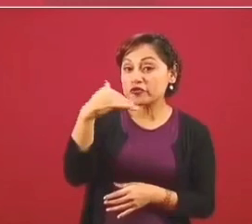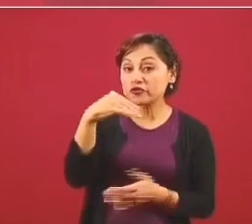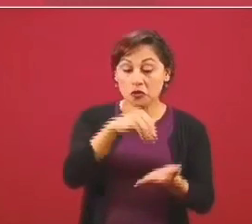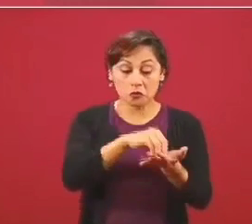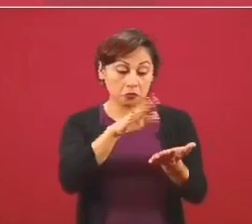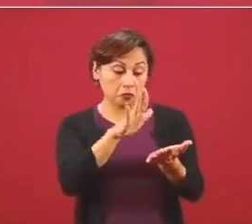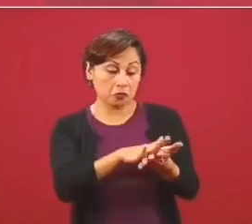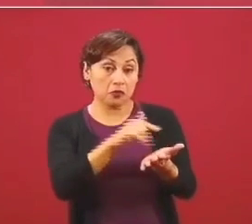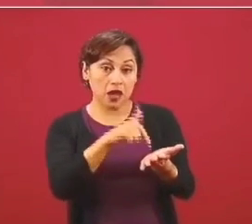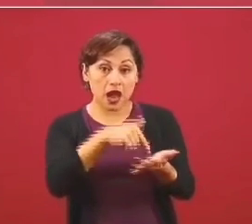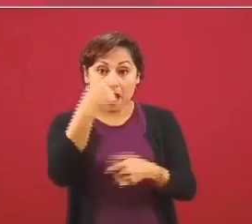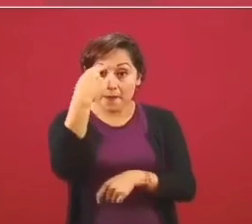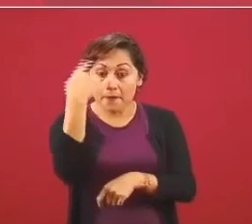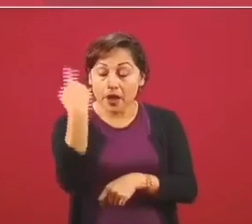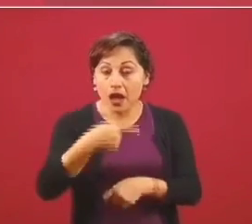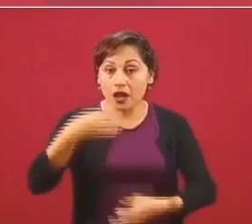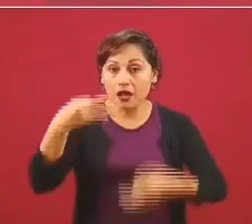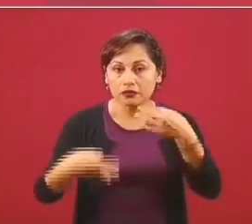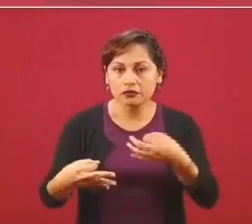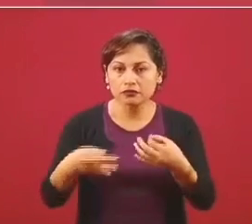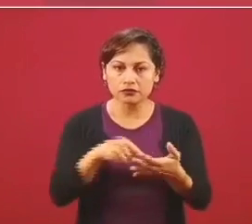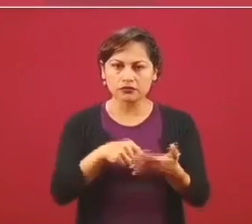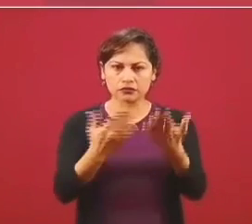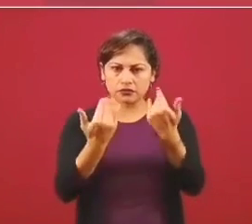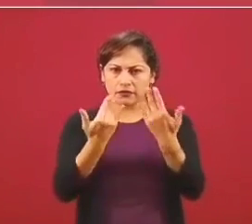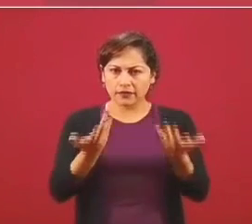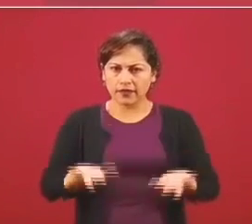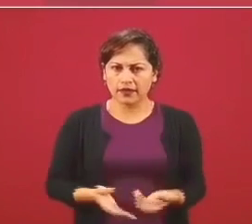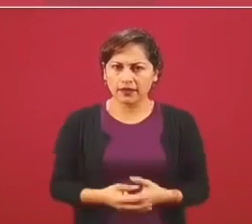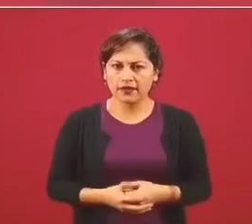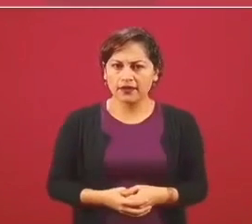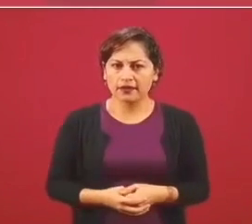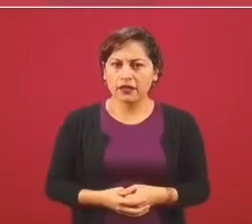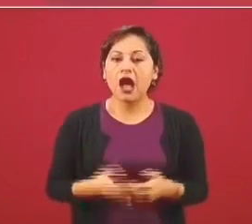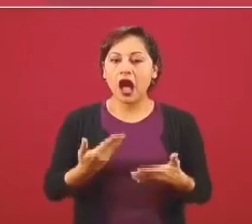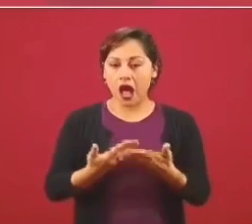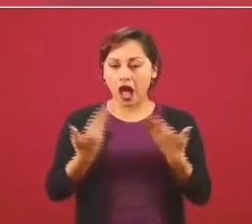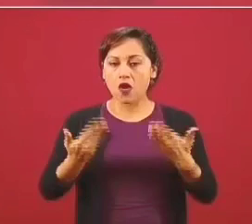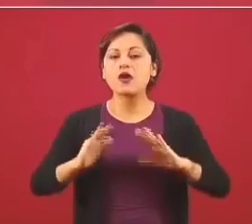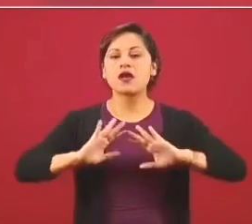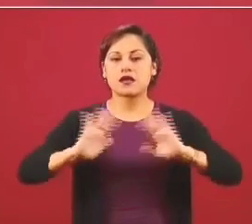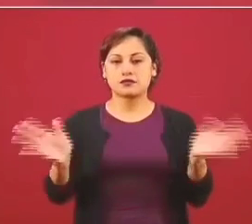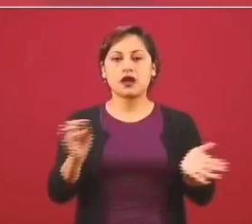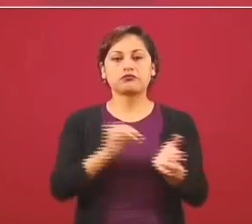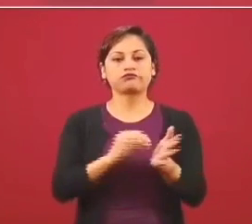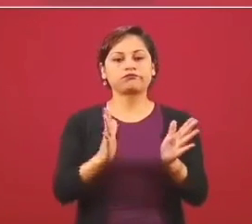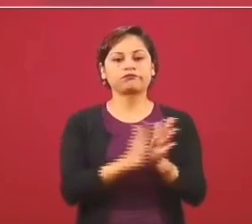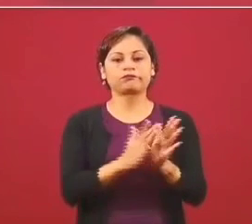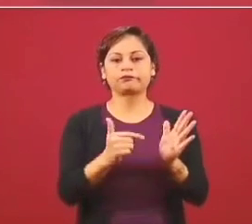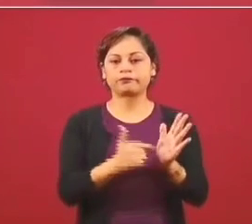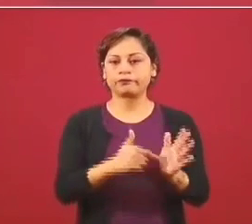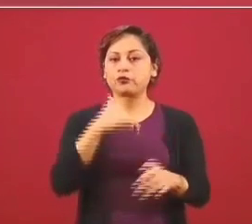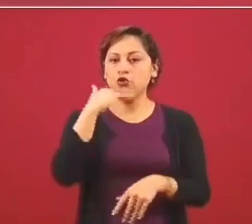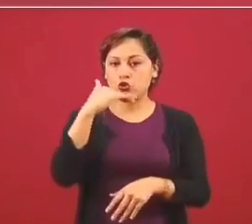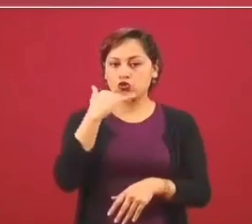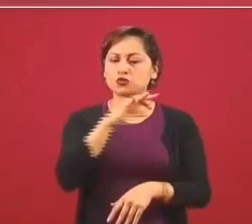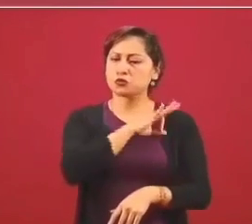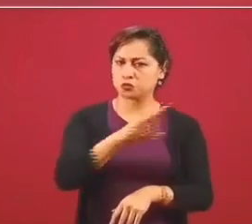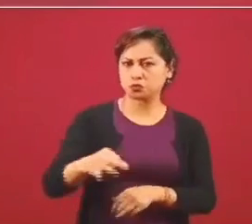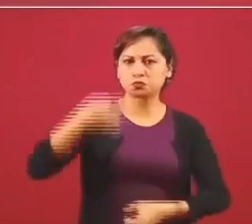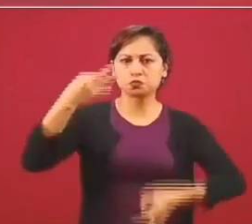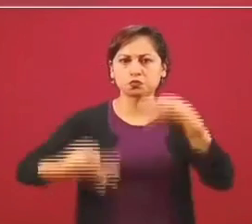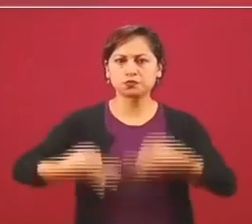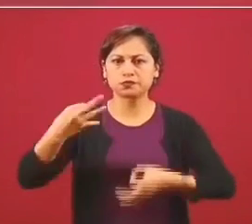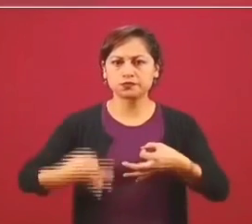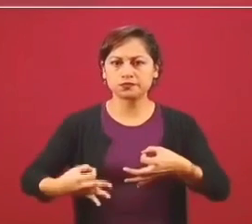como está ahora. No se consideraba delito